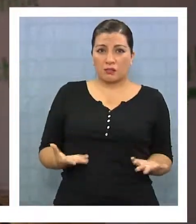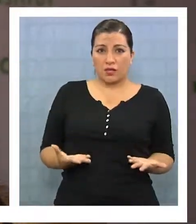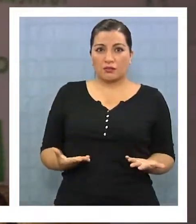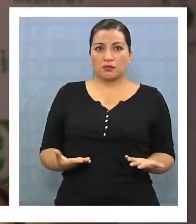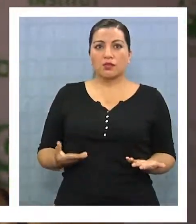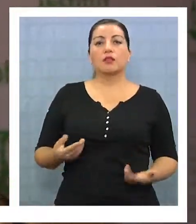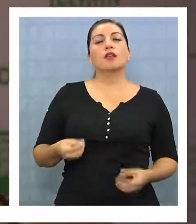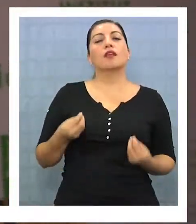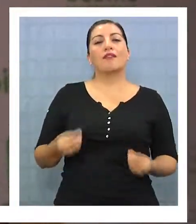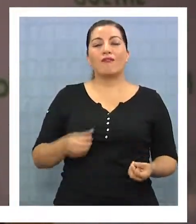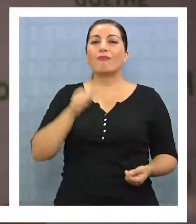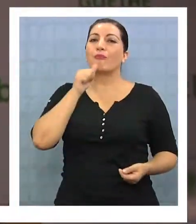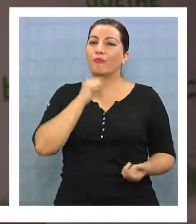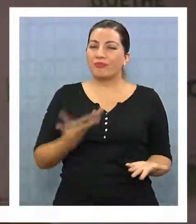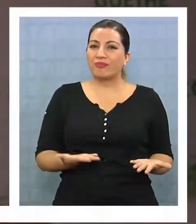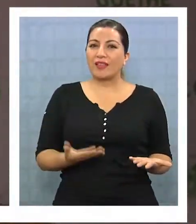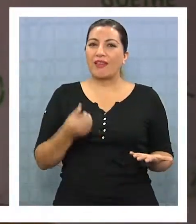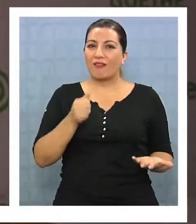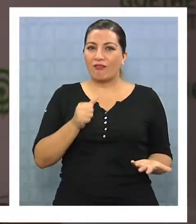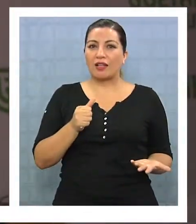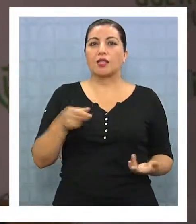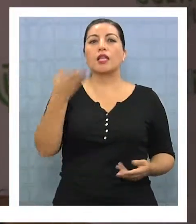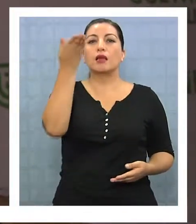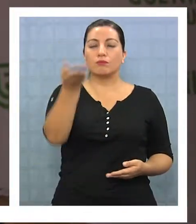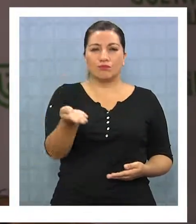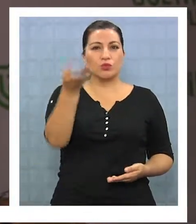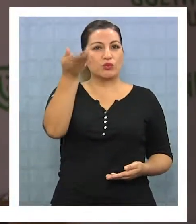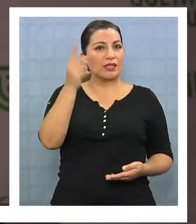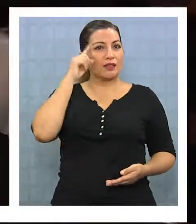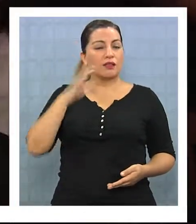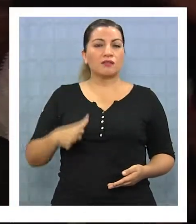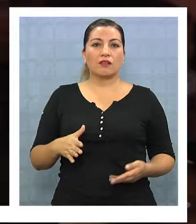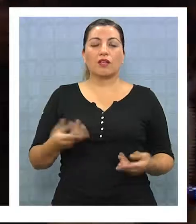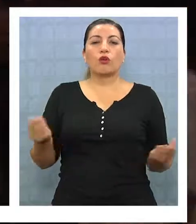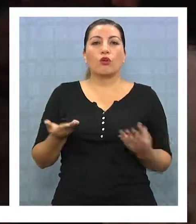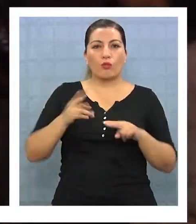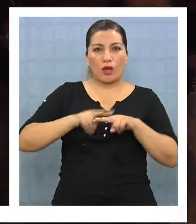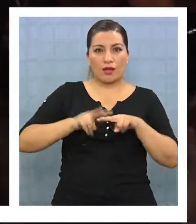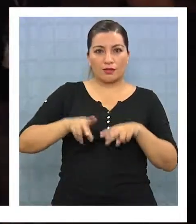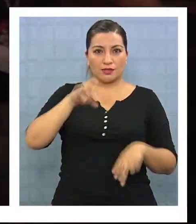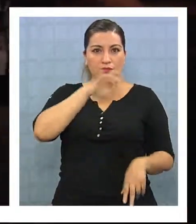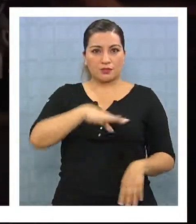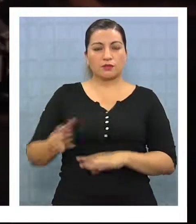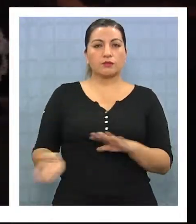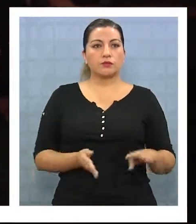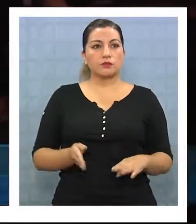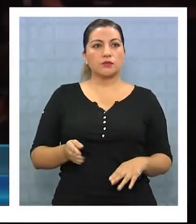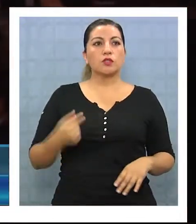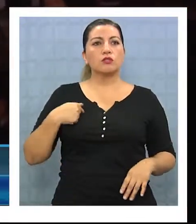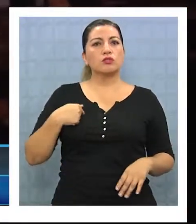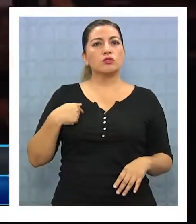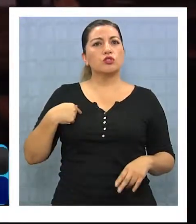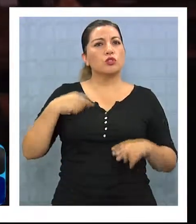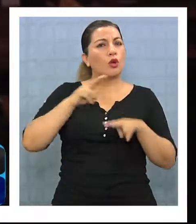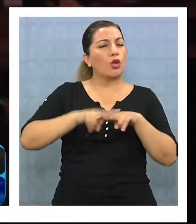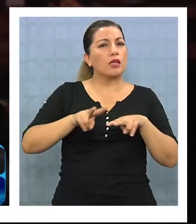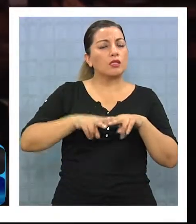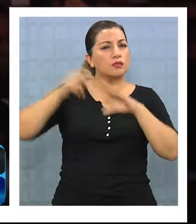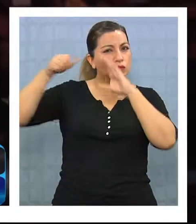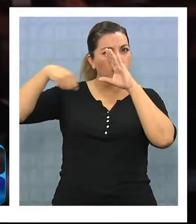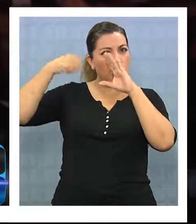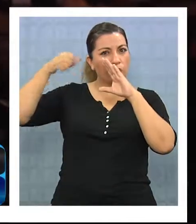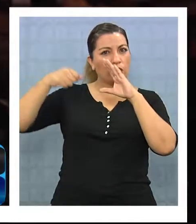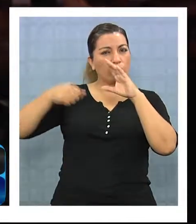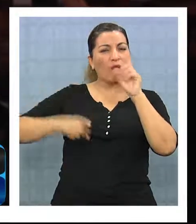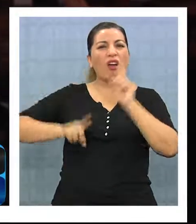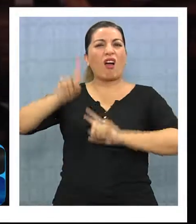me parece importante que la gente sepa el tipo de realizaciones que se están haciendo en su país. Ahora acabo de mirar una que los productores no tienen ningún interés en el